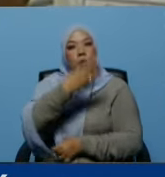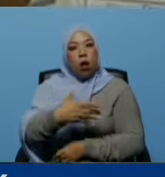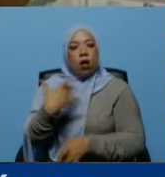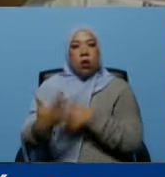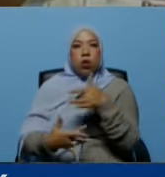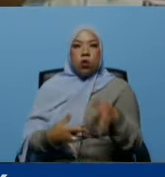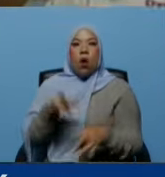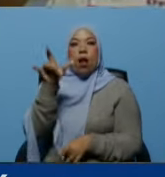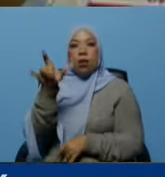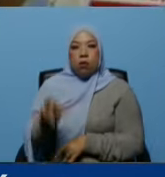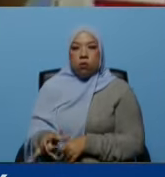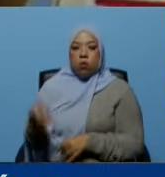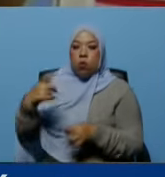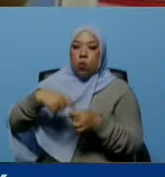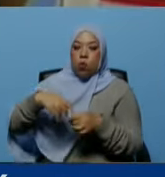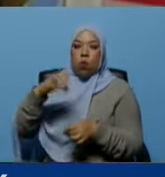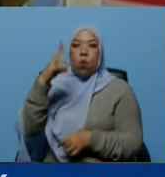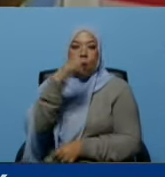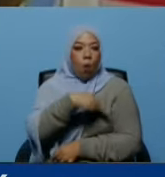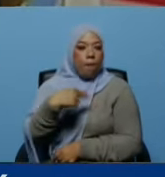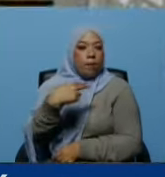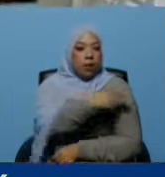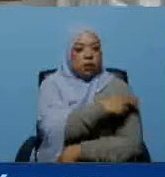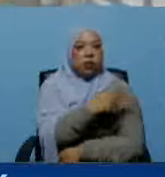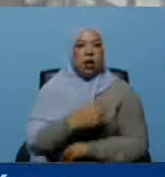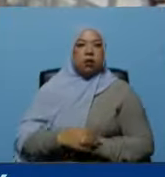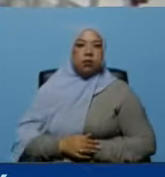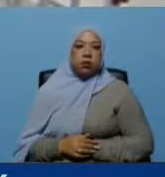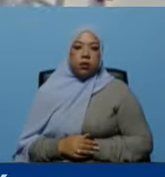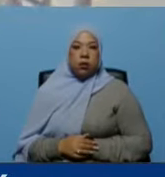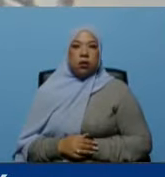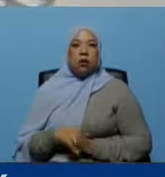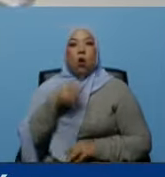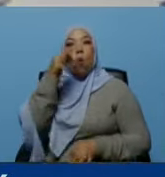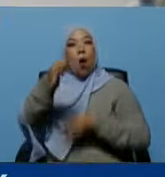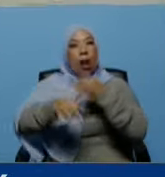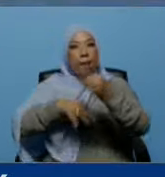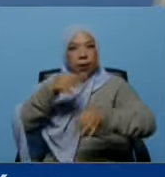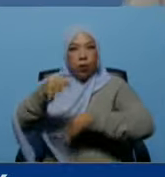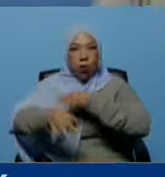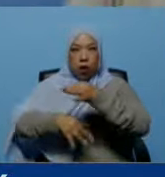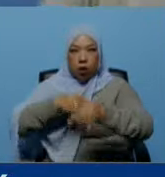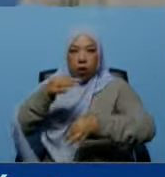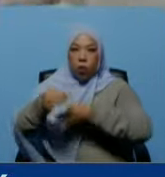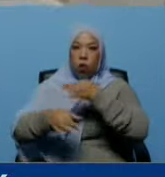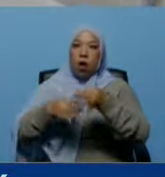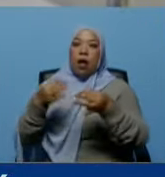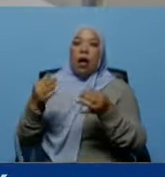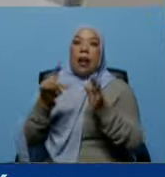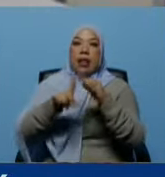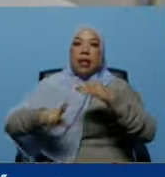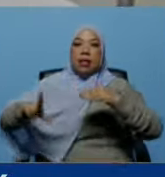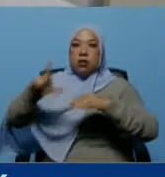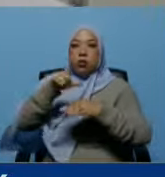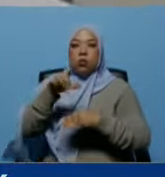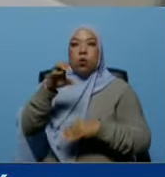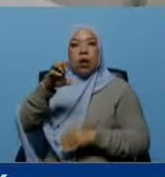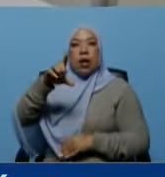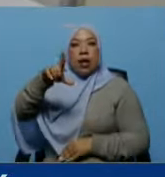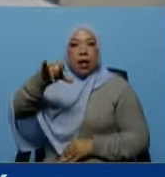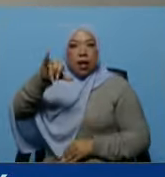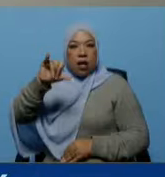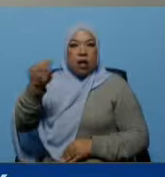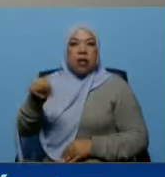todo el personal del hospital desconcentrado como se lo va a explicar la directora la licenciada Elsie una